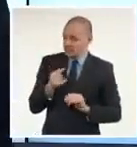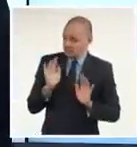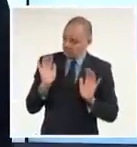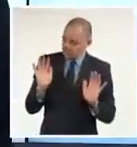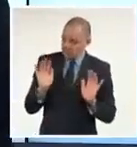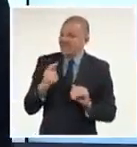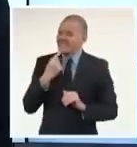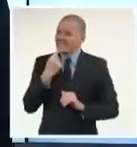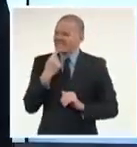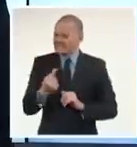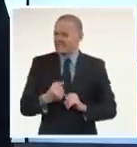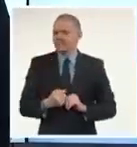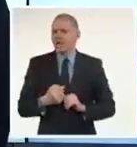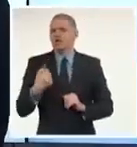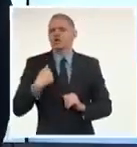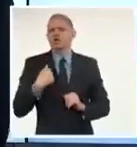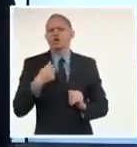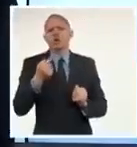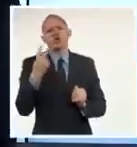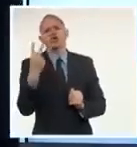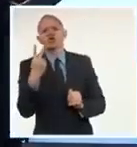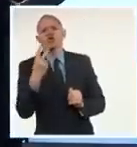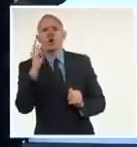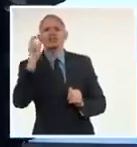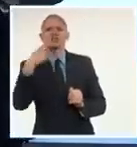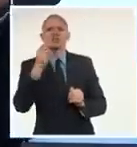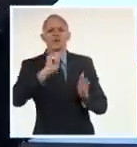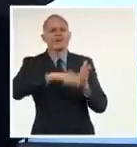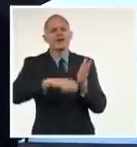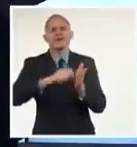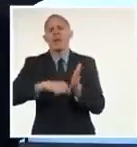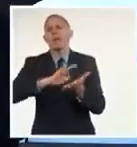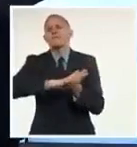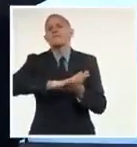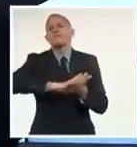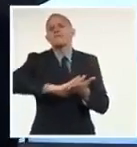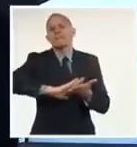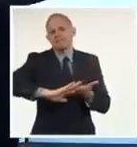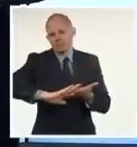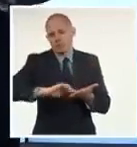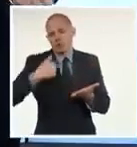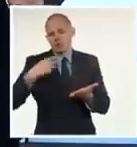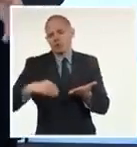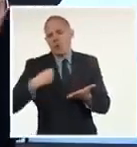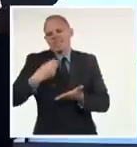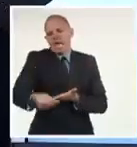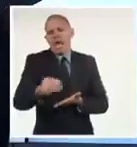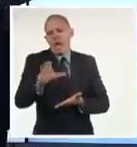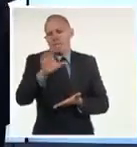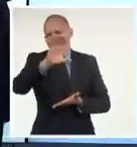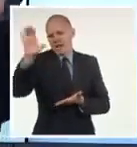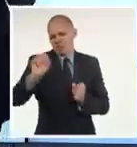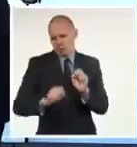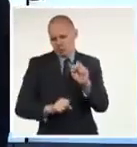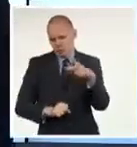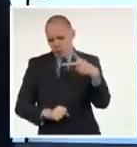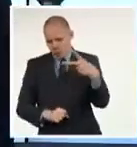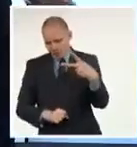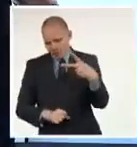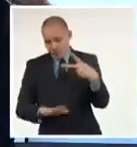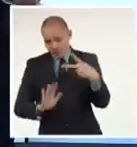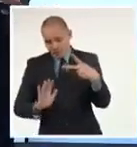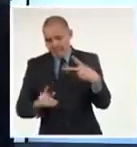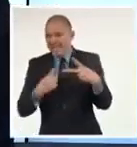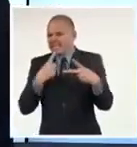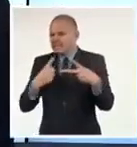adquirido dos préstamos, dos préstamos concedidos al Banco Nacional de Cuba. Eso significaría que son los